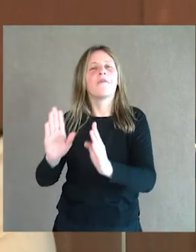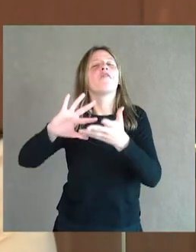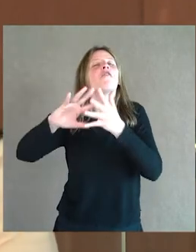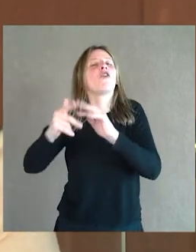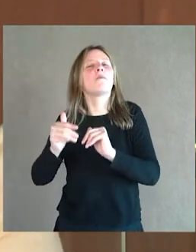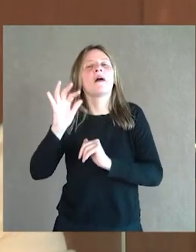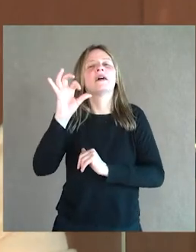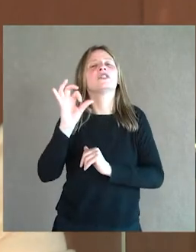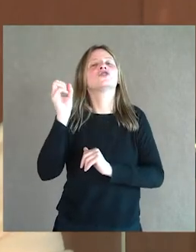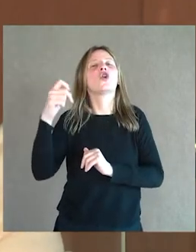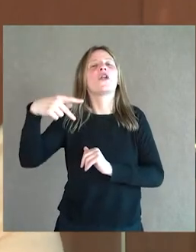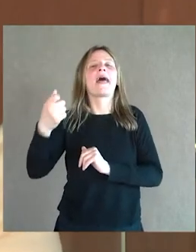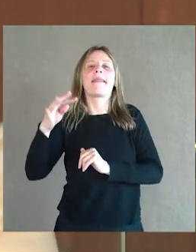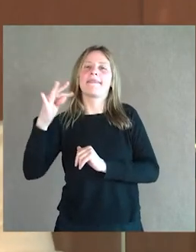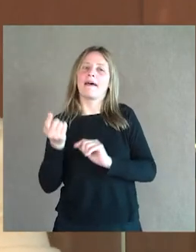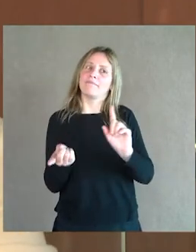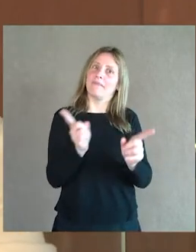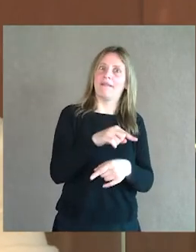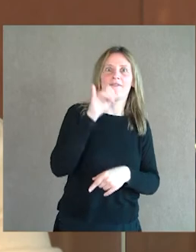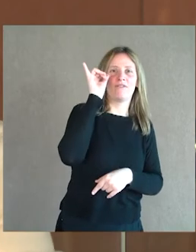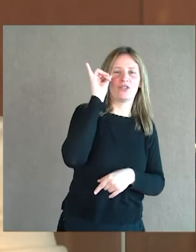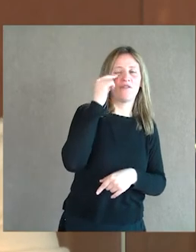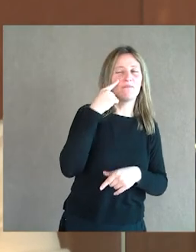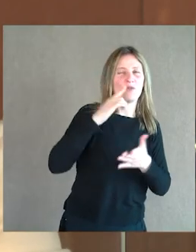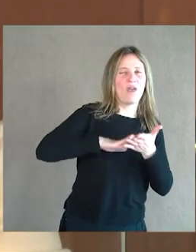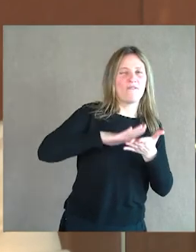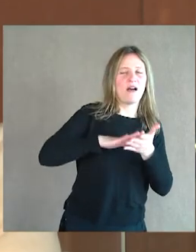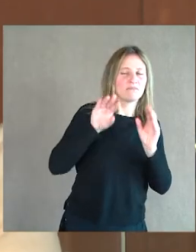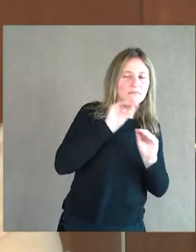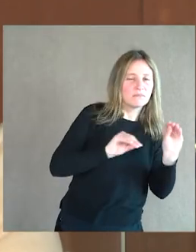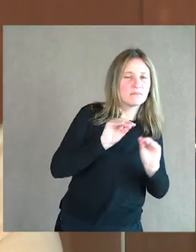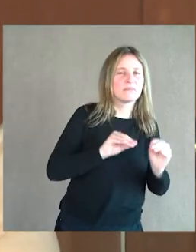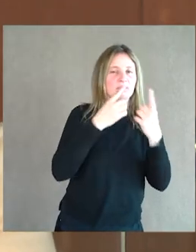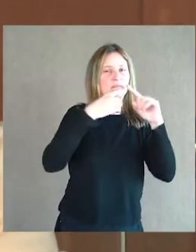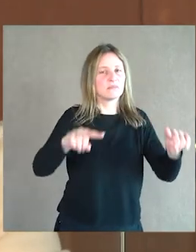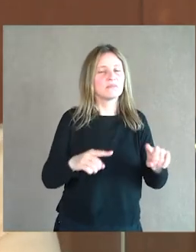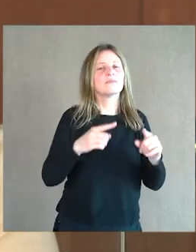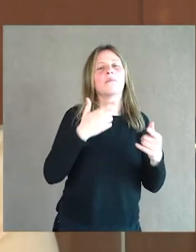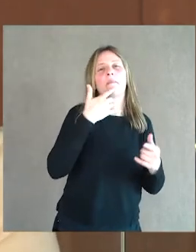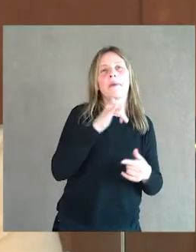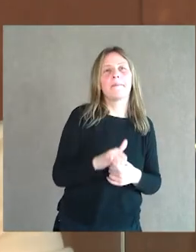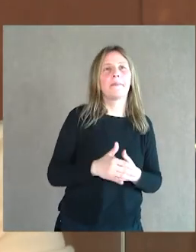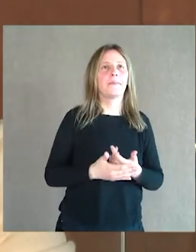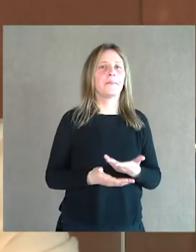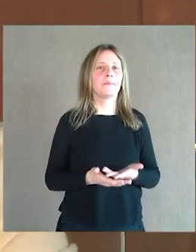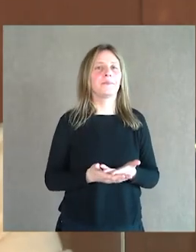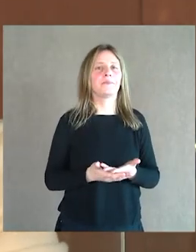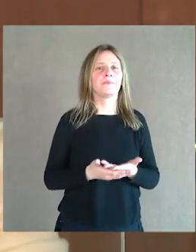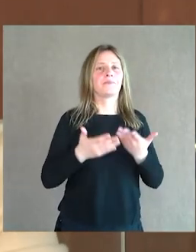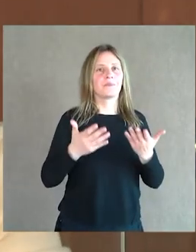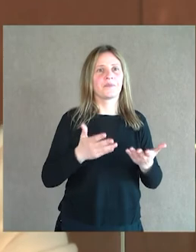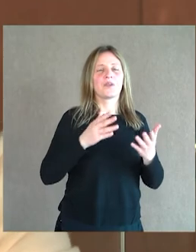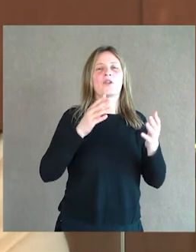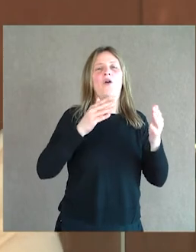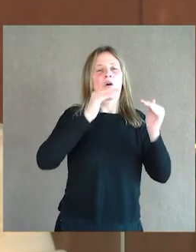sonata, pero Beethoven ya empieza a experimentar con algunas cuestiones, como pueden ser ir a